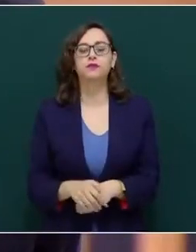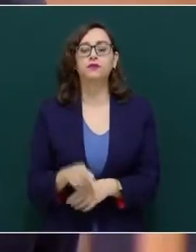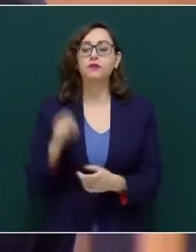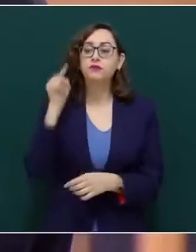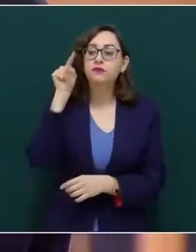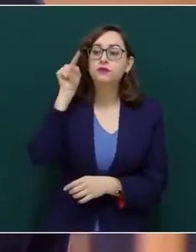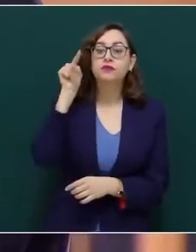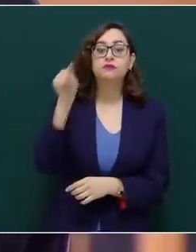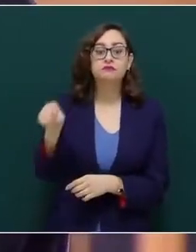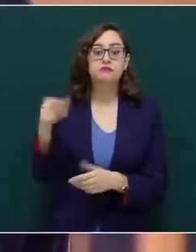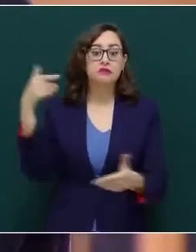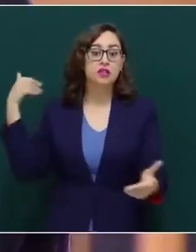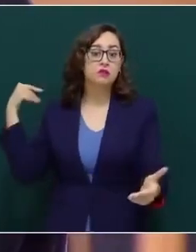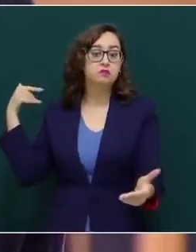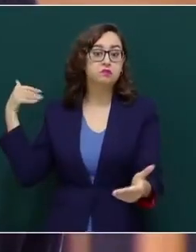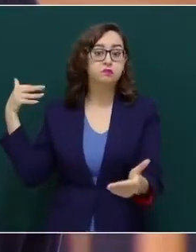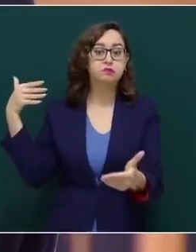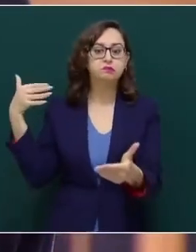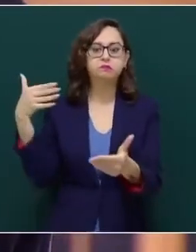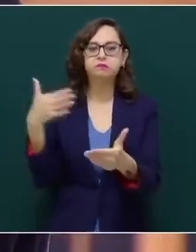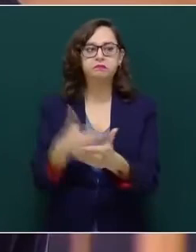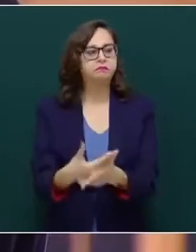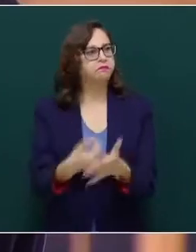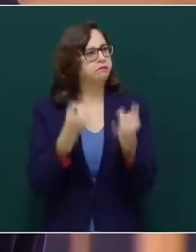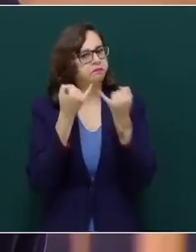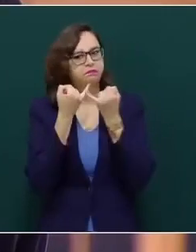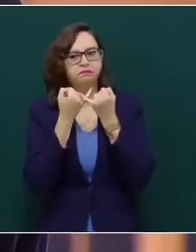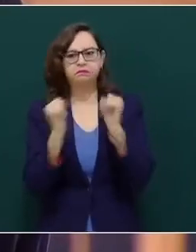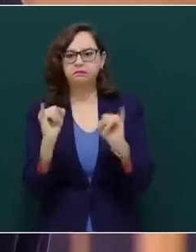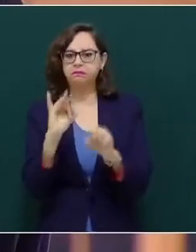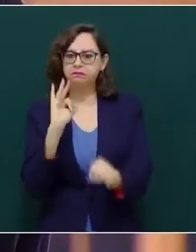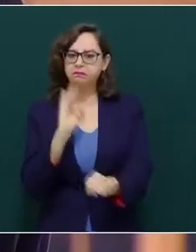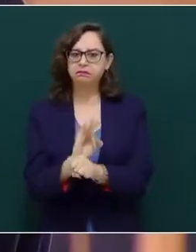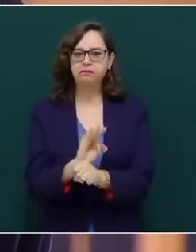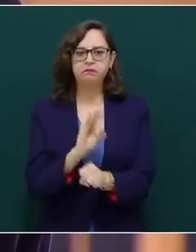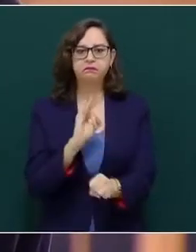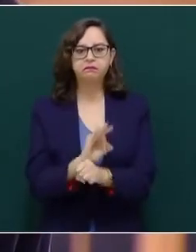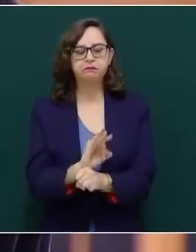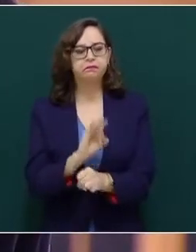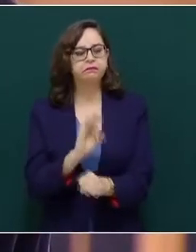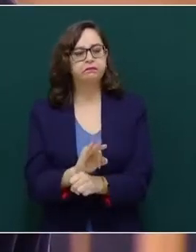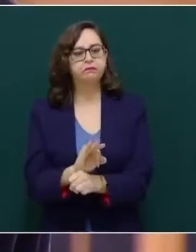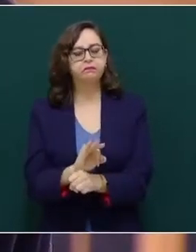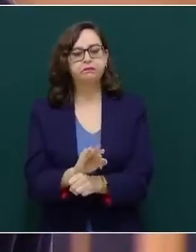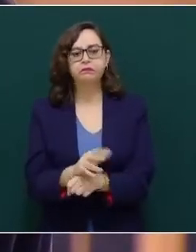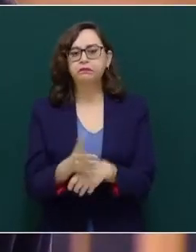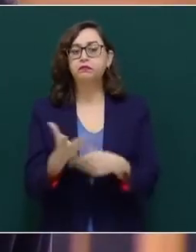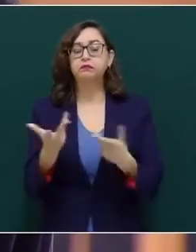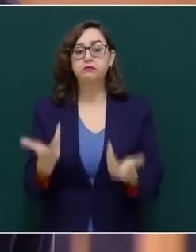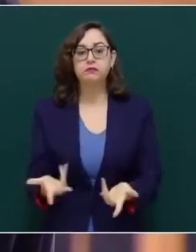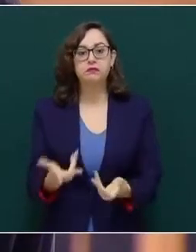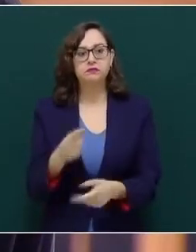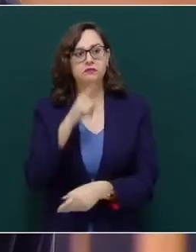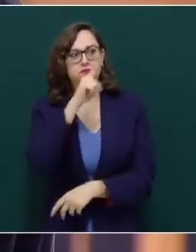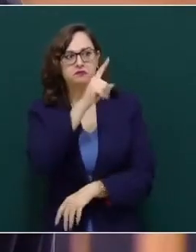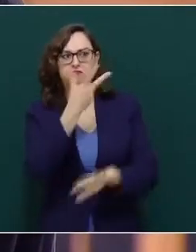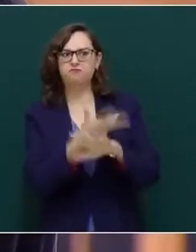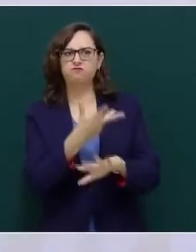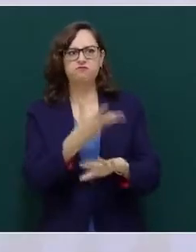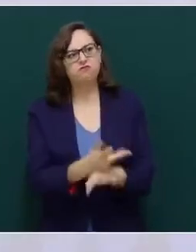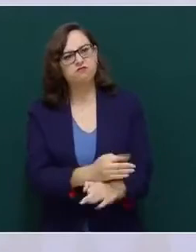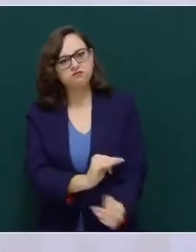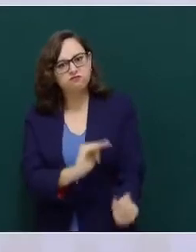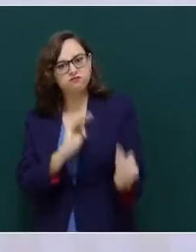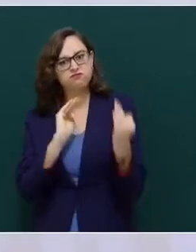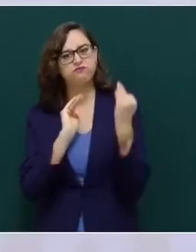de medio siglo ha hecho valer su independencia, enfrentando políticamente a los Estados